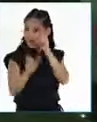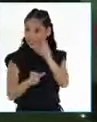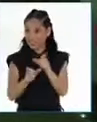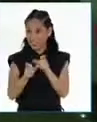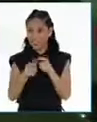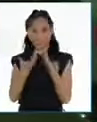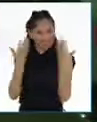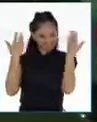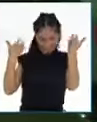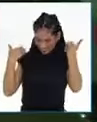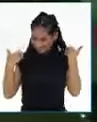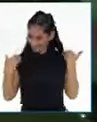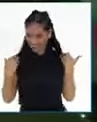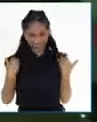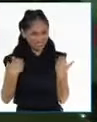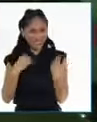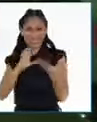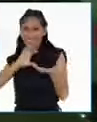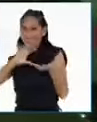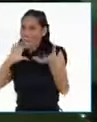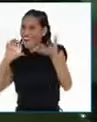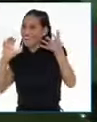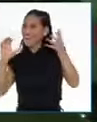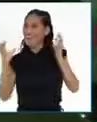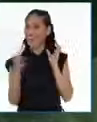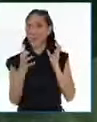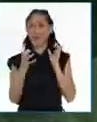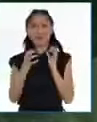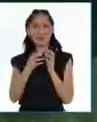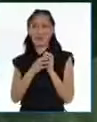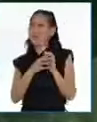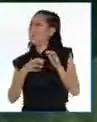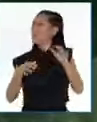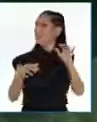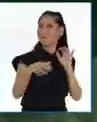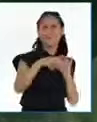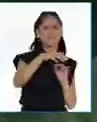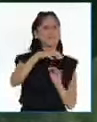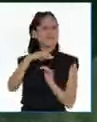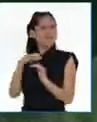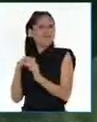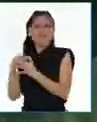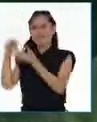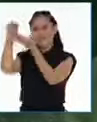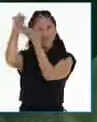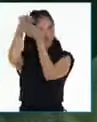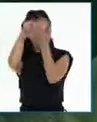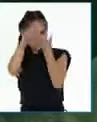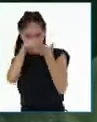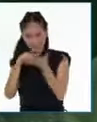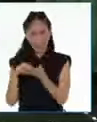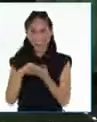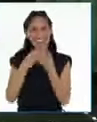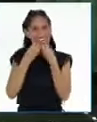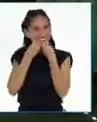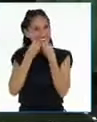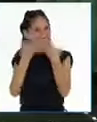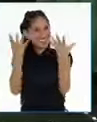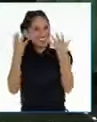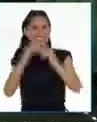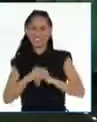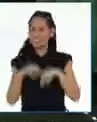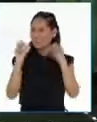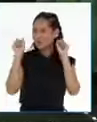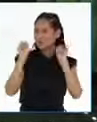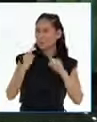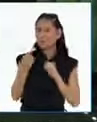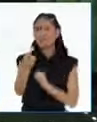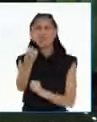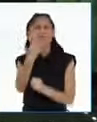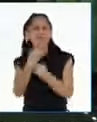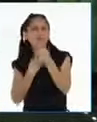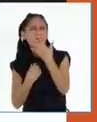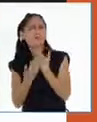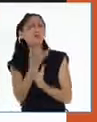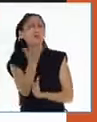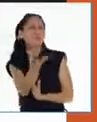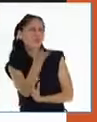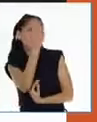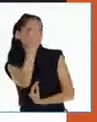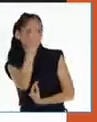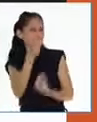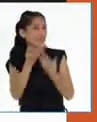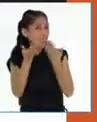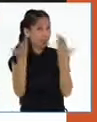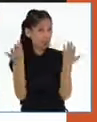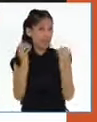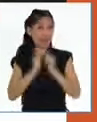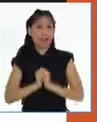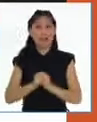Guau, se siente como cuando me desvalo por otro hogar. ¡Nos encanta! Bueno, cuéntenme, ¿qué han aprendido? Que